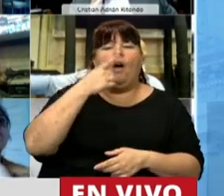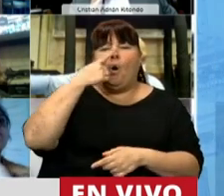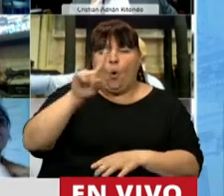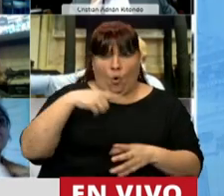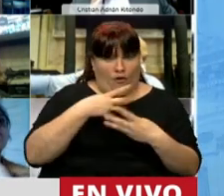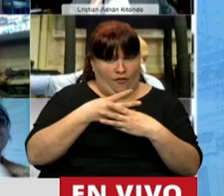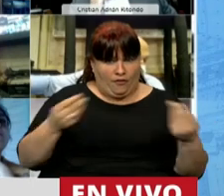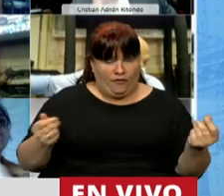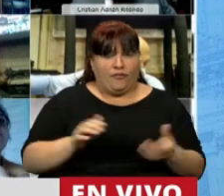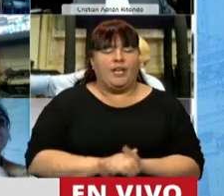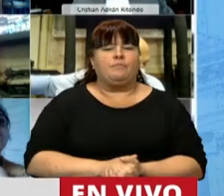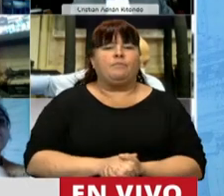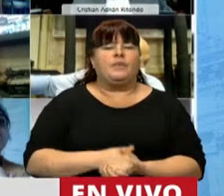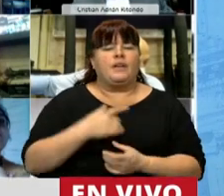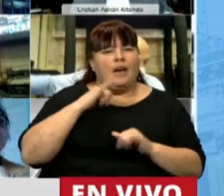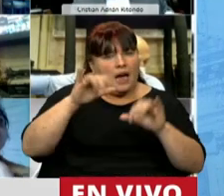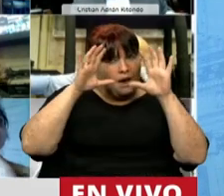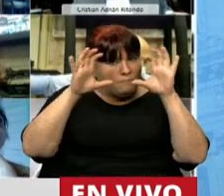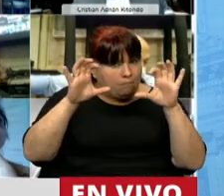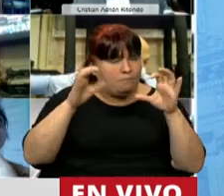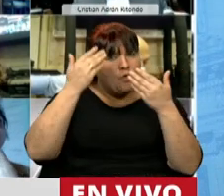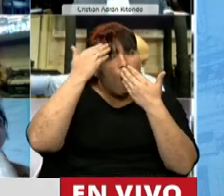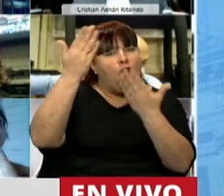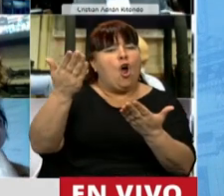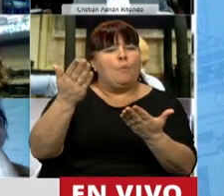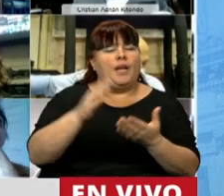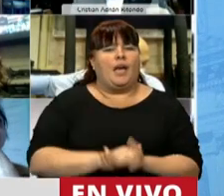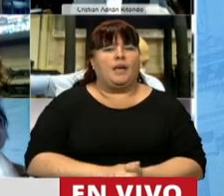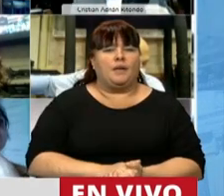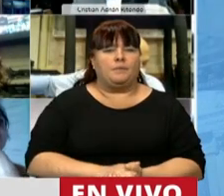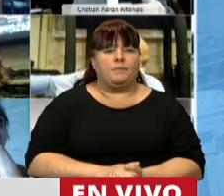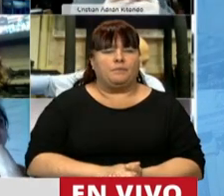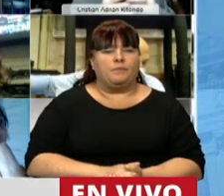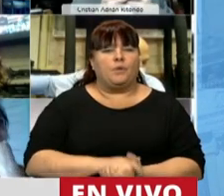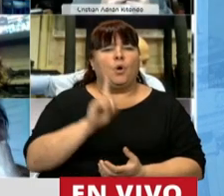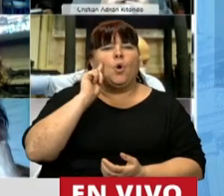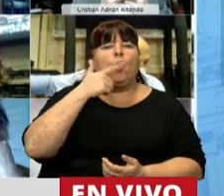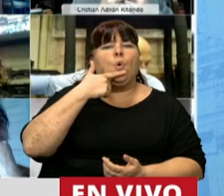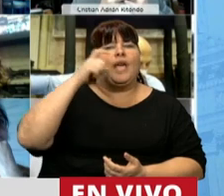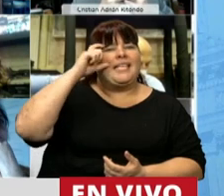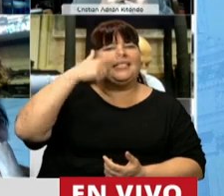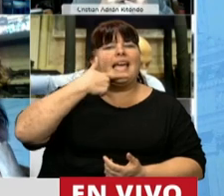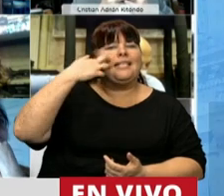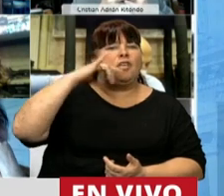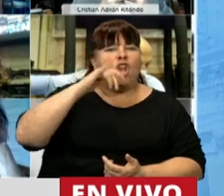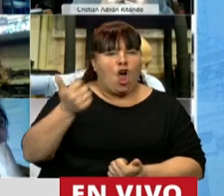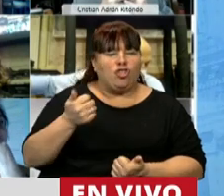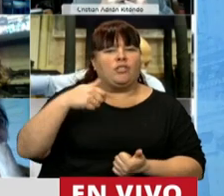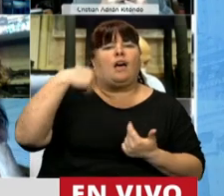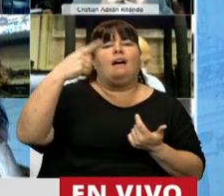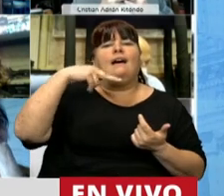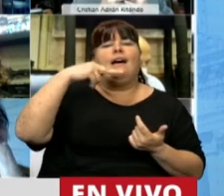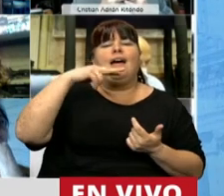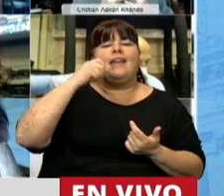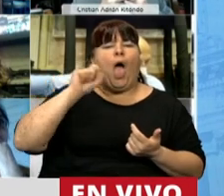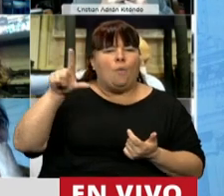Presidente, y termino, quiero recordar y homenajear a Luis Espinosa, a Walter Nadal,